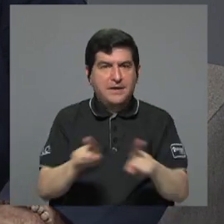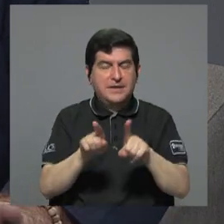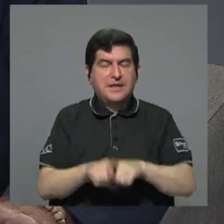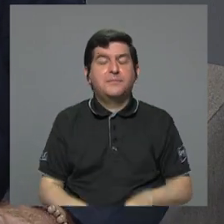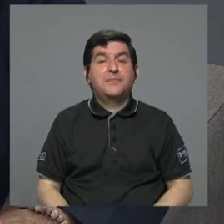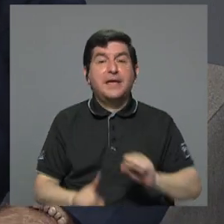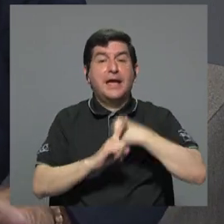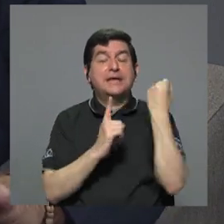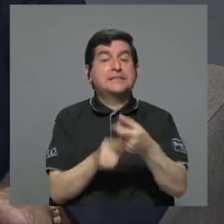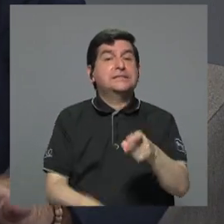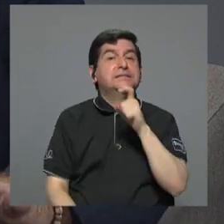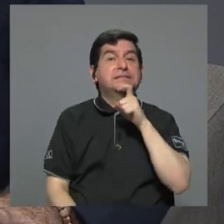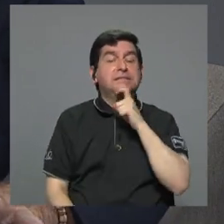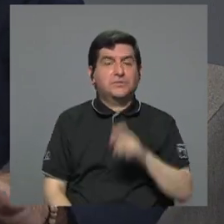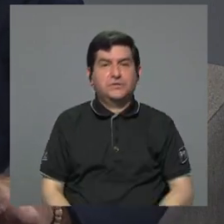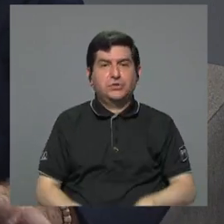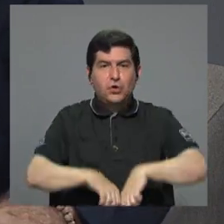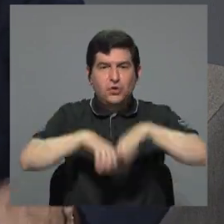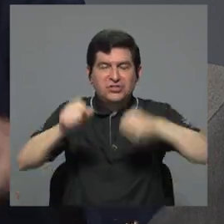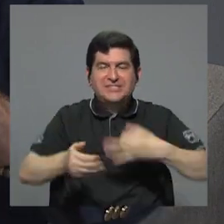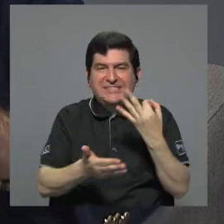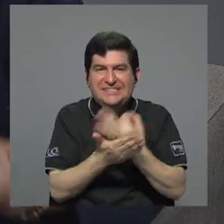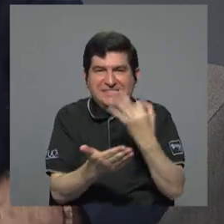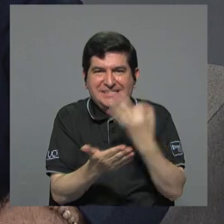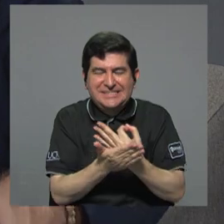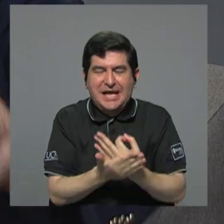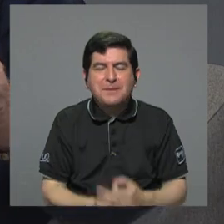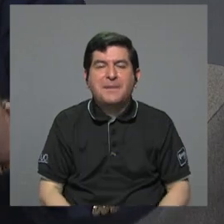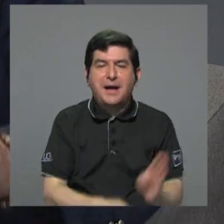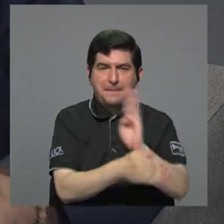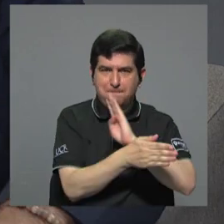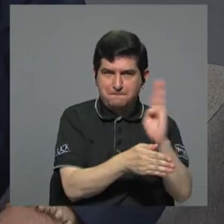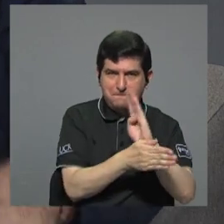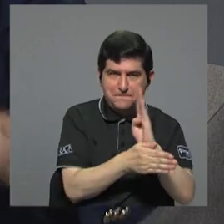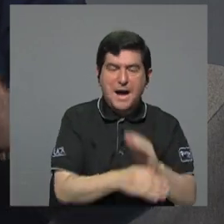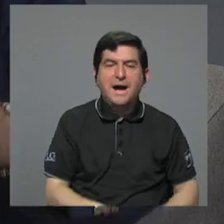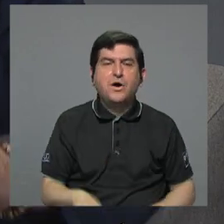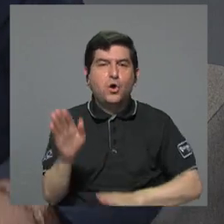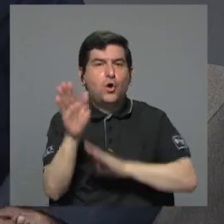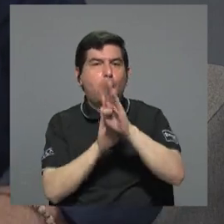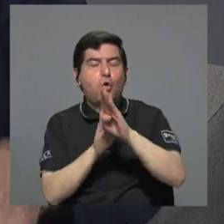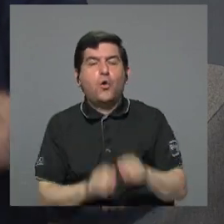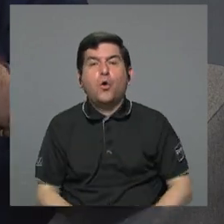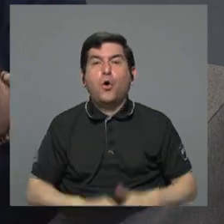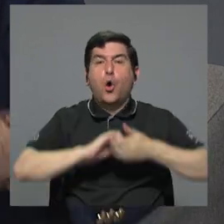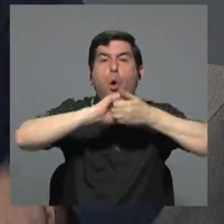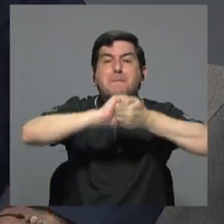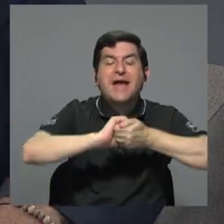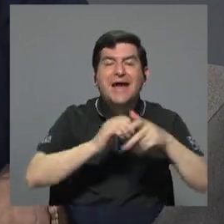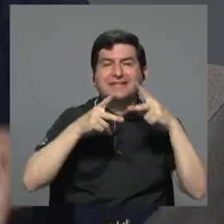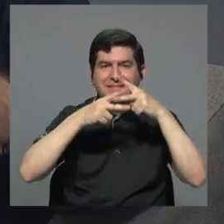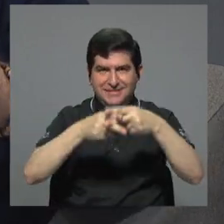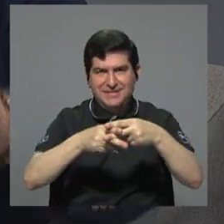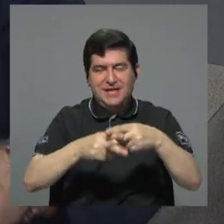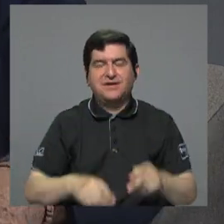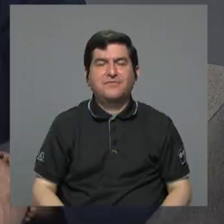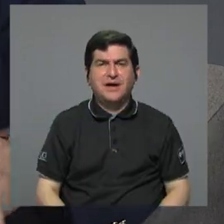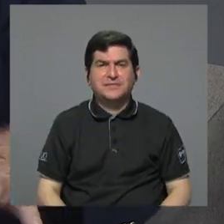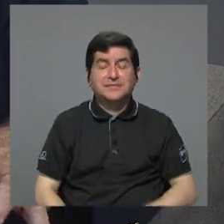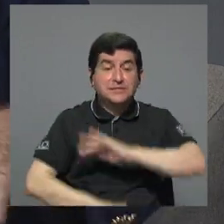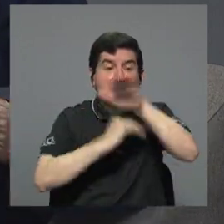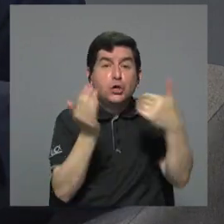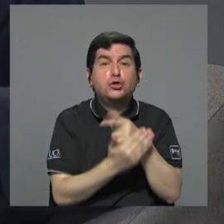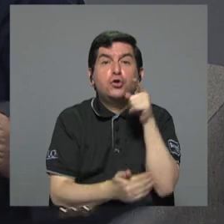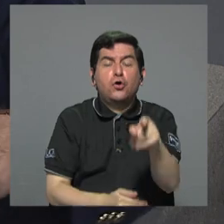situación complicadísima, aquí el sistema de financiamiento, del sistema bancario, de la banca de desarrollo, de las cooperativas de crédito, todo